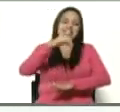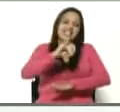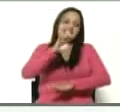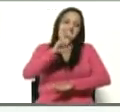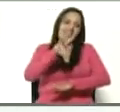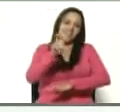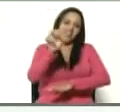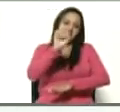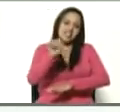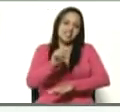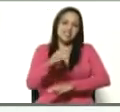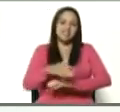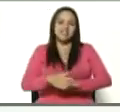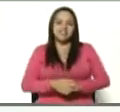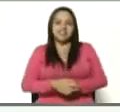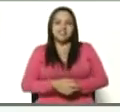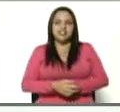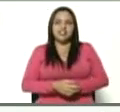lago. Bueno, casi lo mismo.